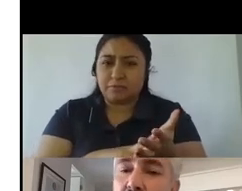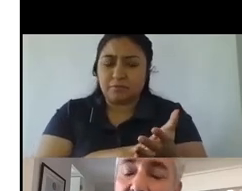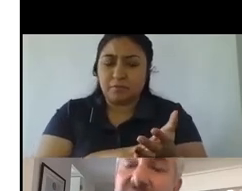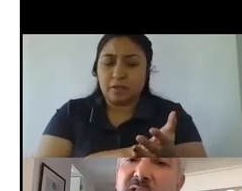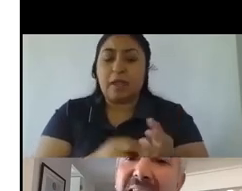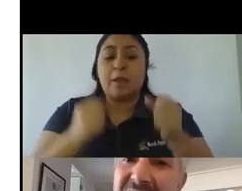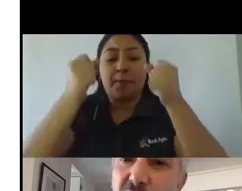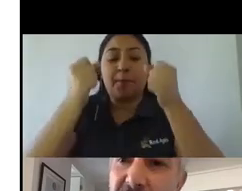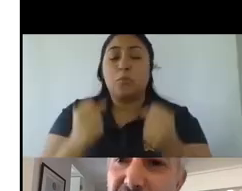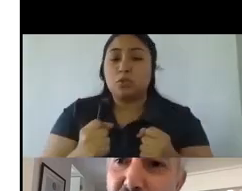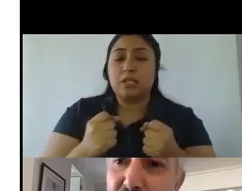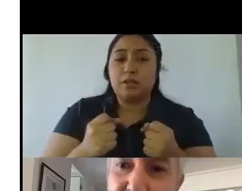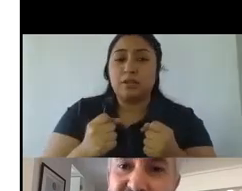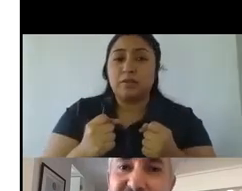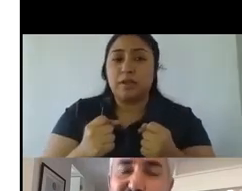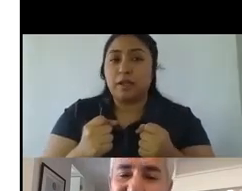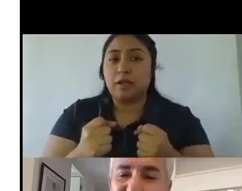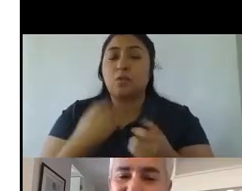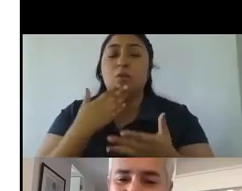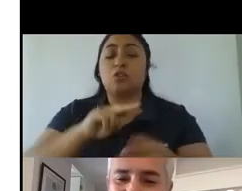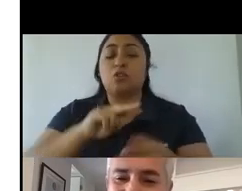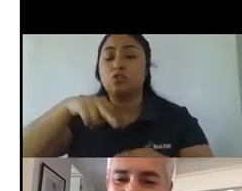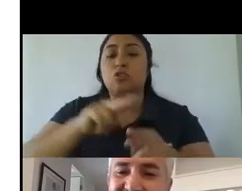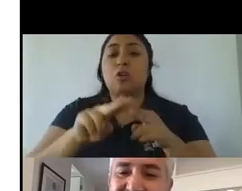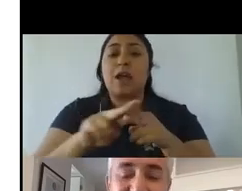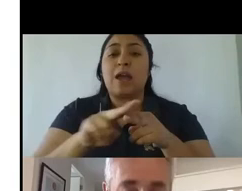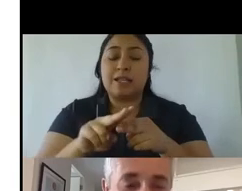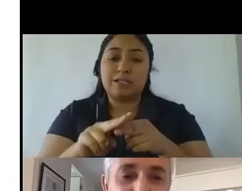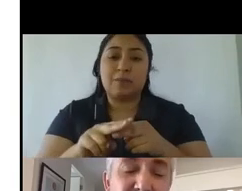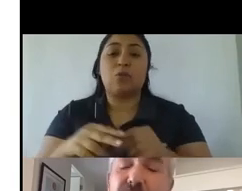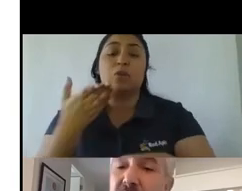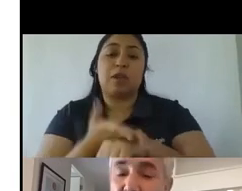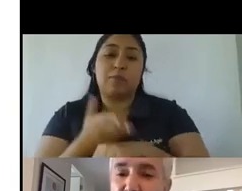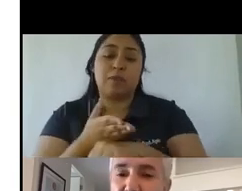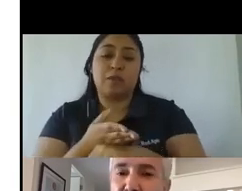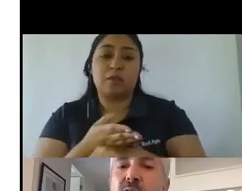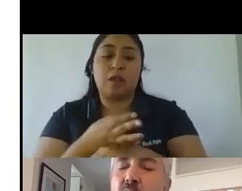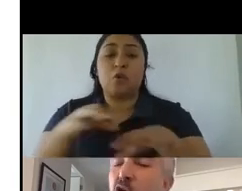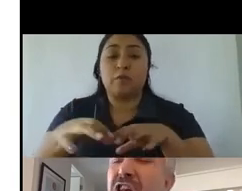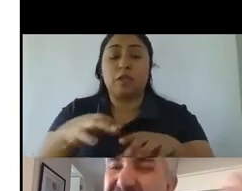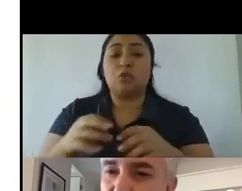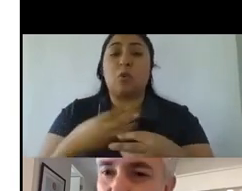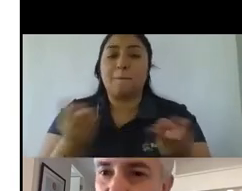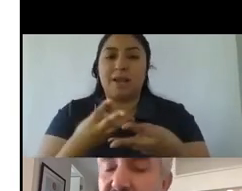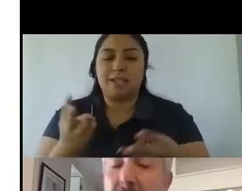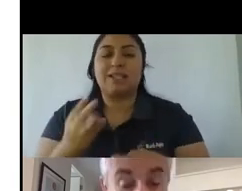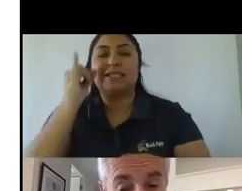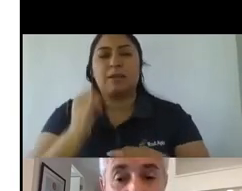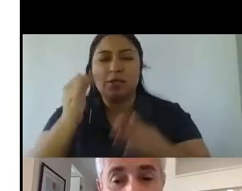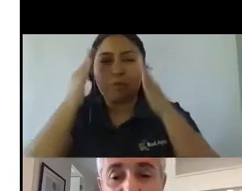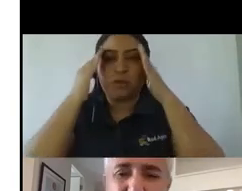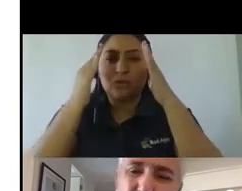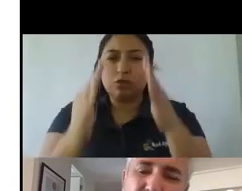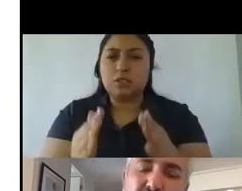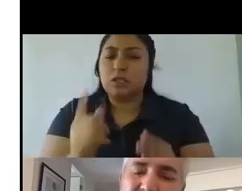nosotros hacemos aquello que nos pide el objeto del marketing que es centrarnos siempre en el consumidor porque es con ellos, en las personas,